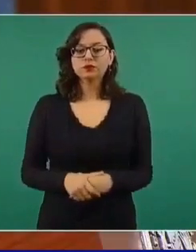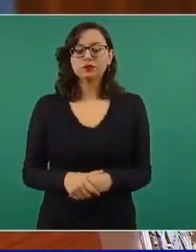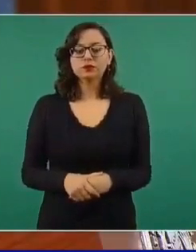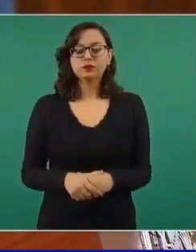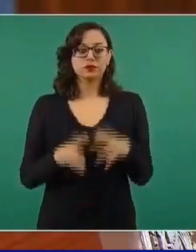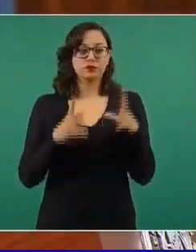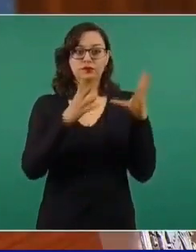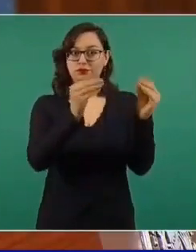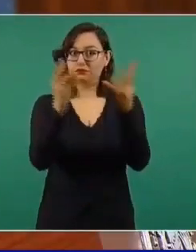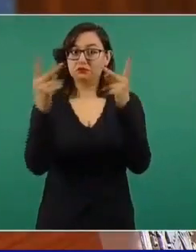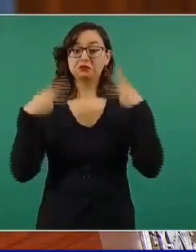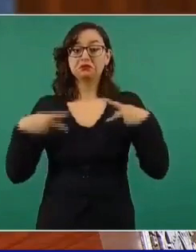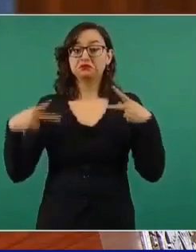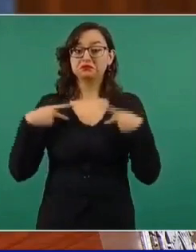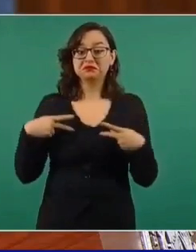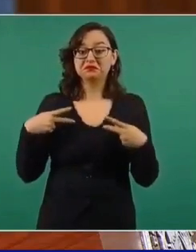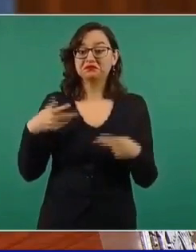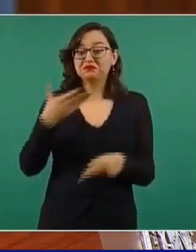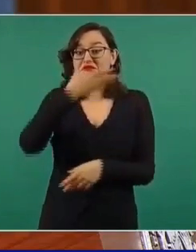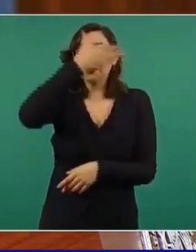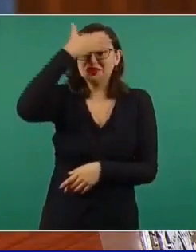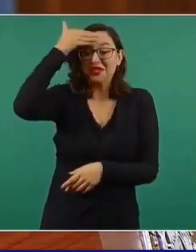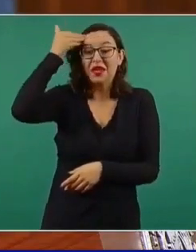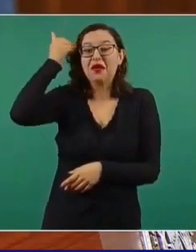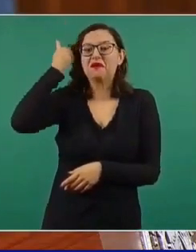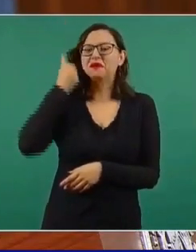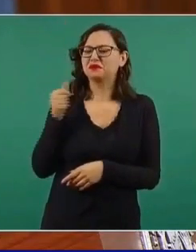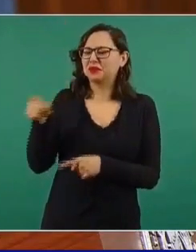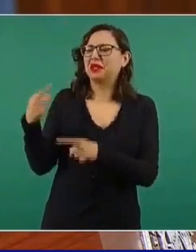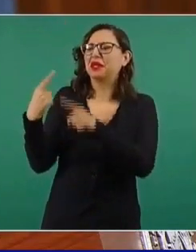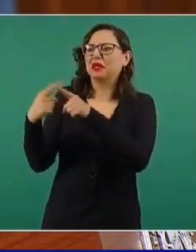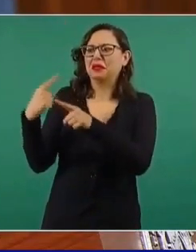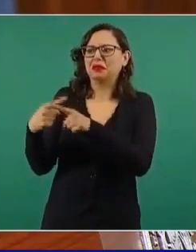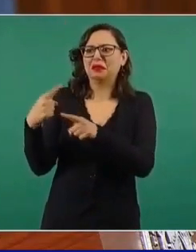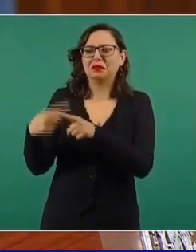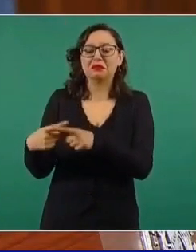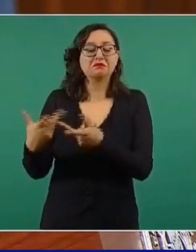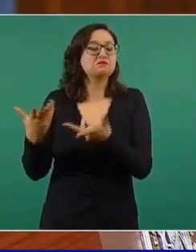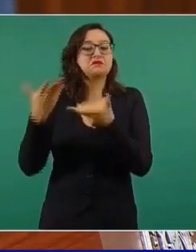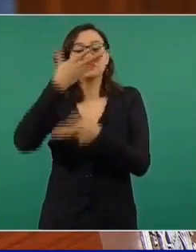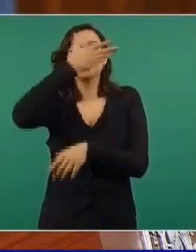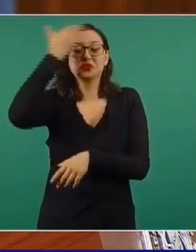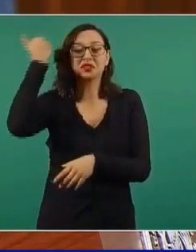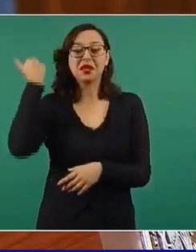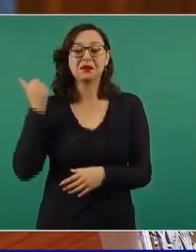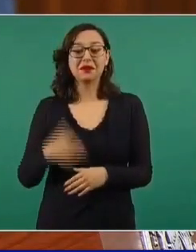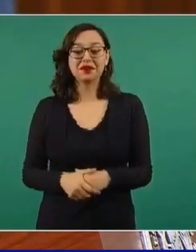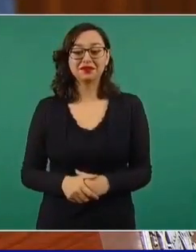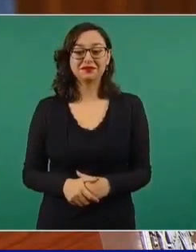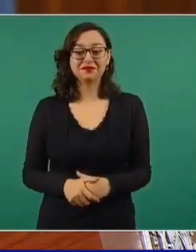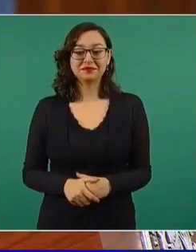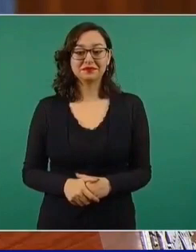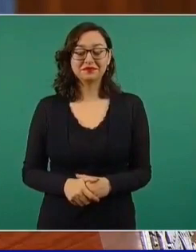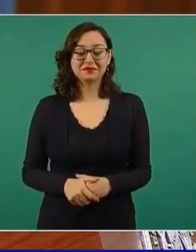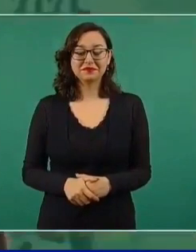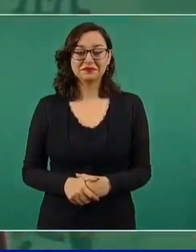ni siquiera lo sabían.